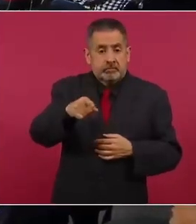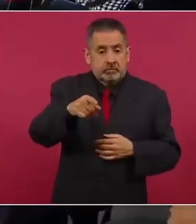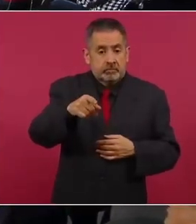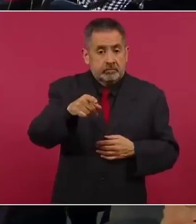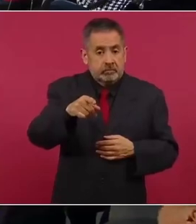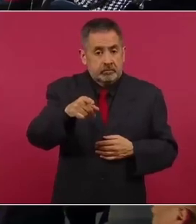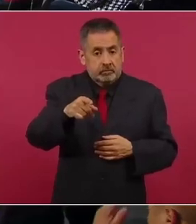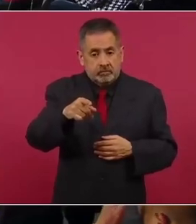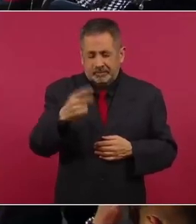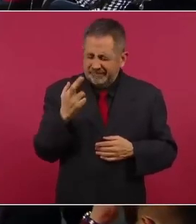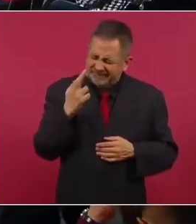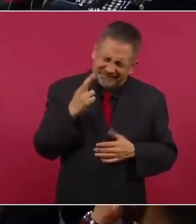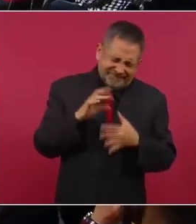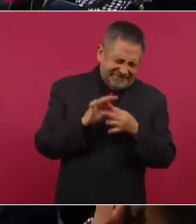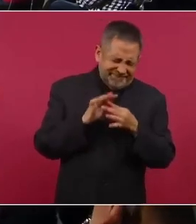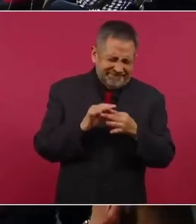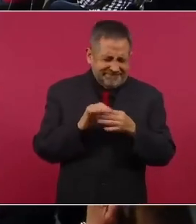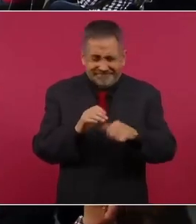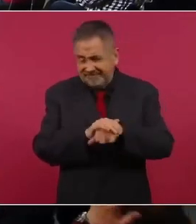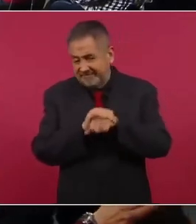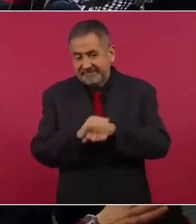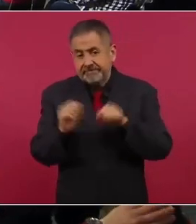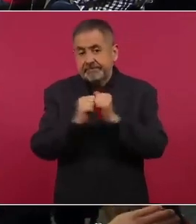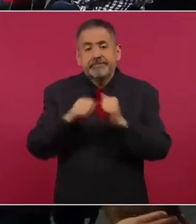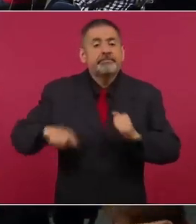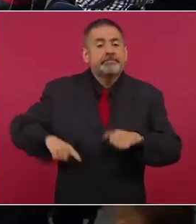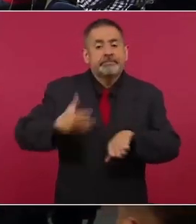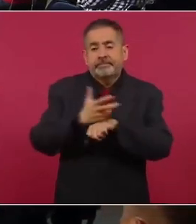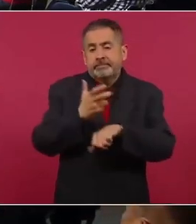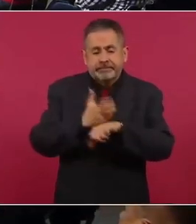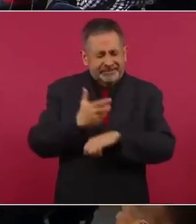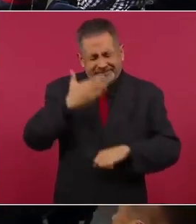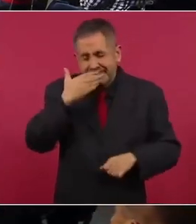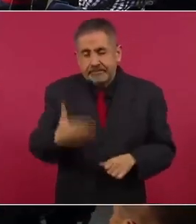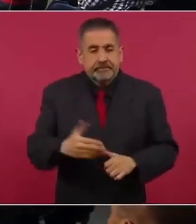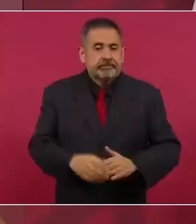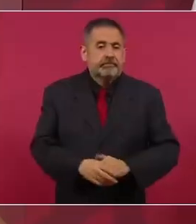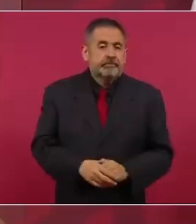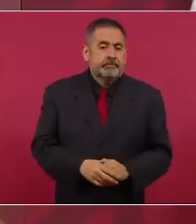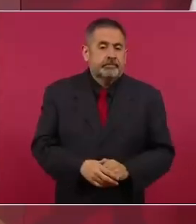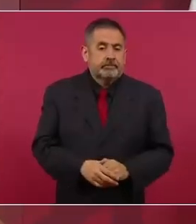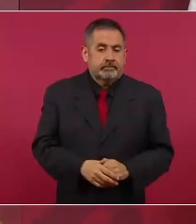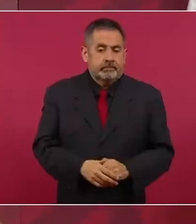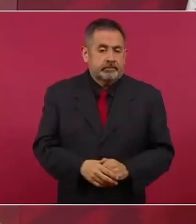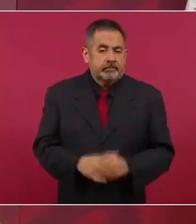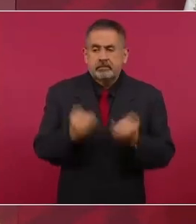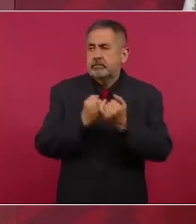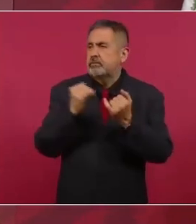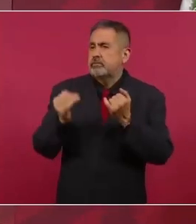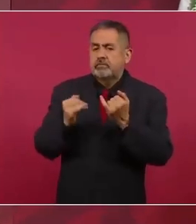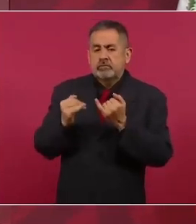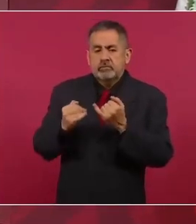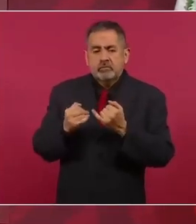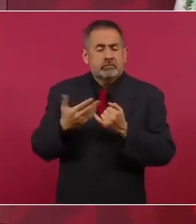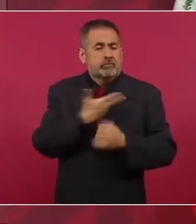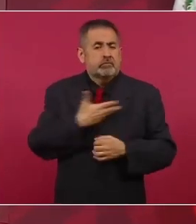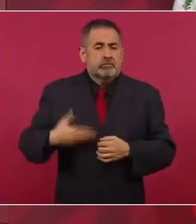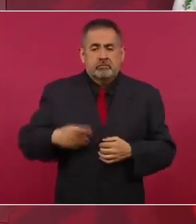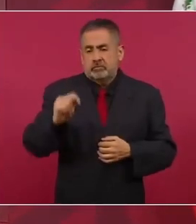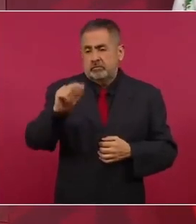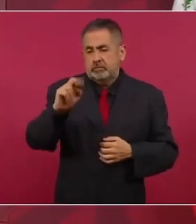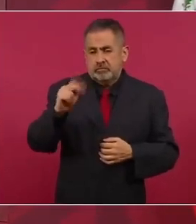muy, muy, muy bien con el gobierno de Estados Unidos. Como nos llevamos bien con el presidente Trump,